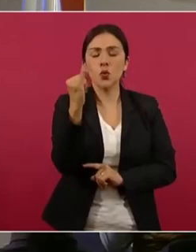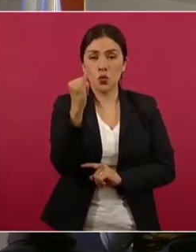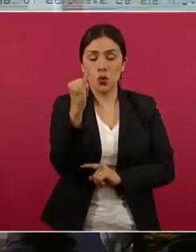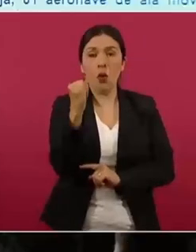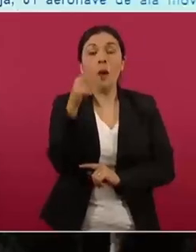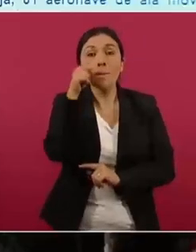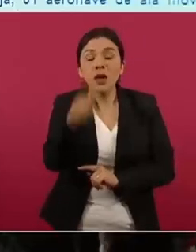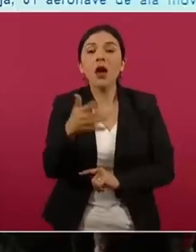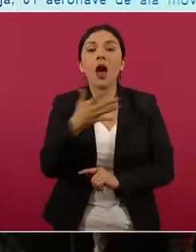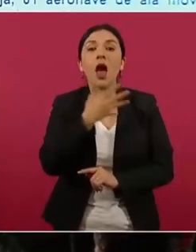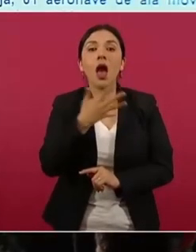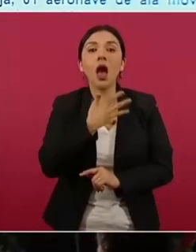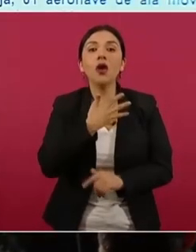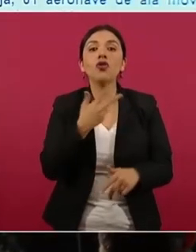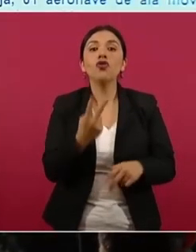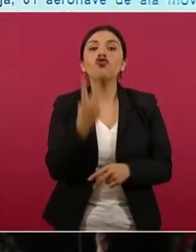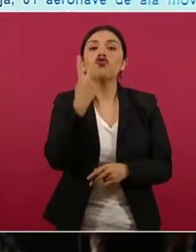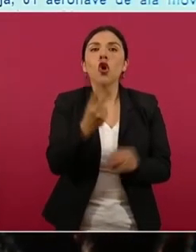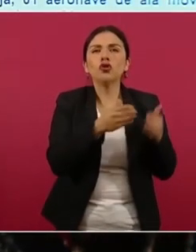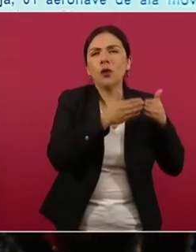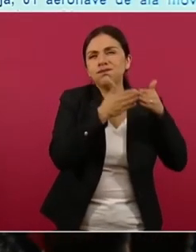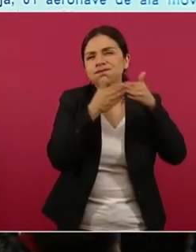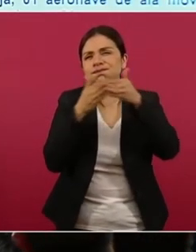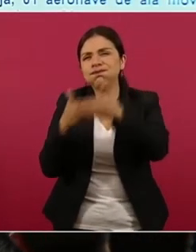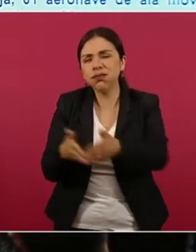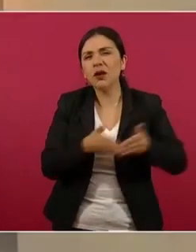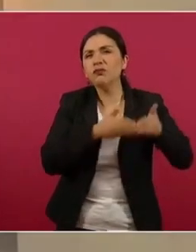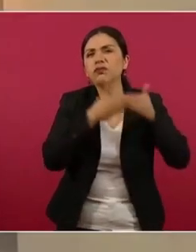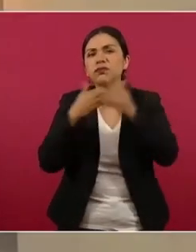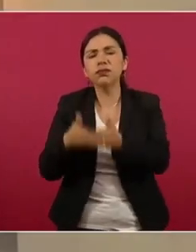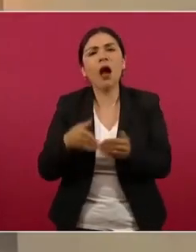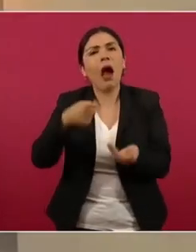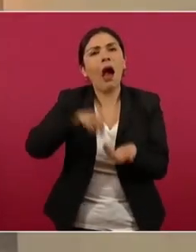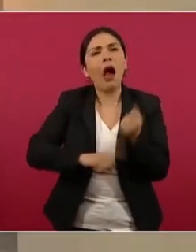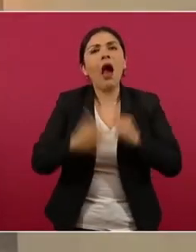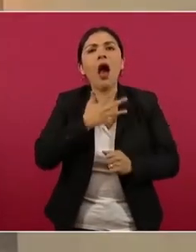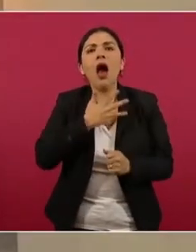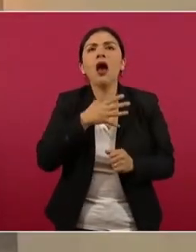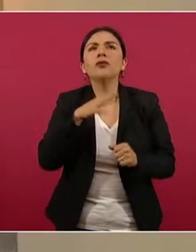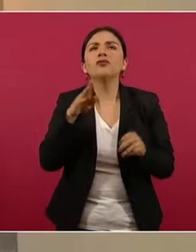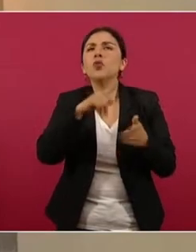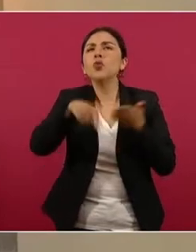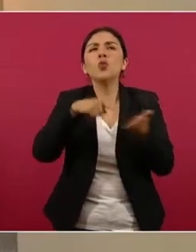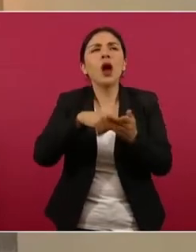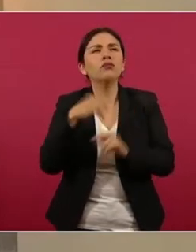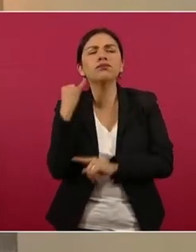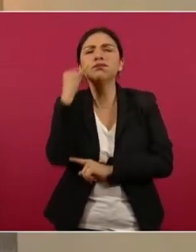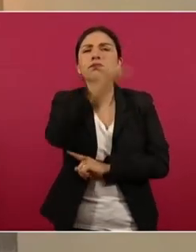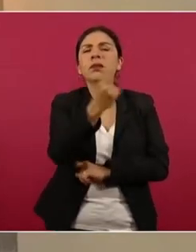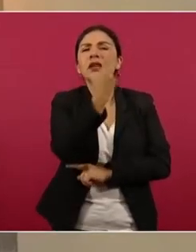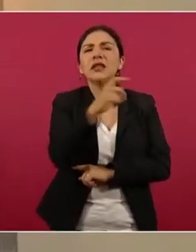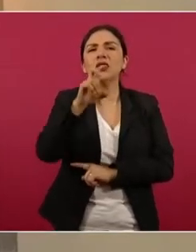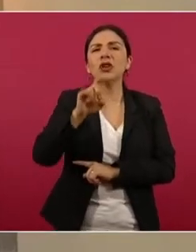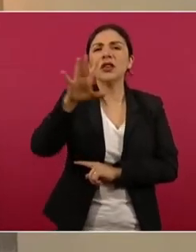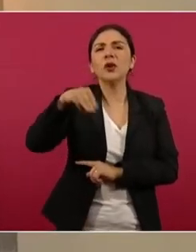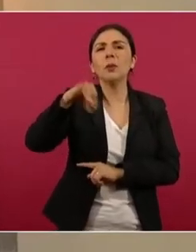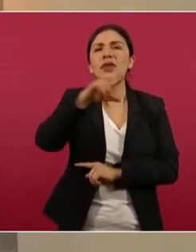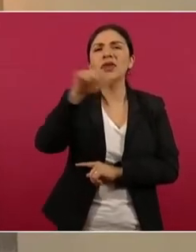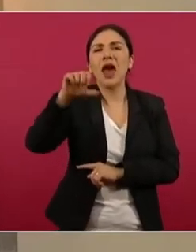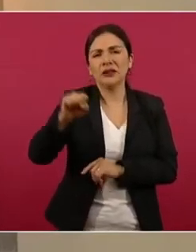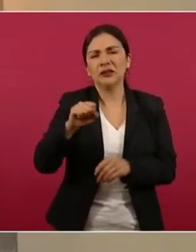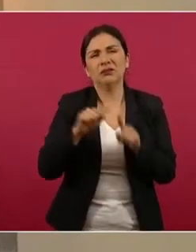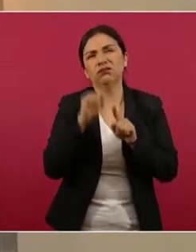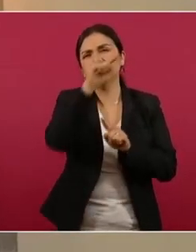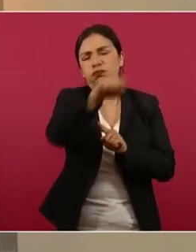donde se identificaron dos embarcaciones de contrabandistas a 135 millas náuticas al oeste de